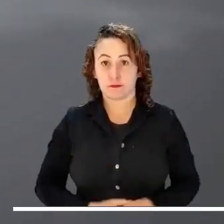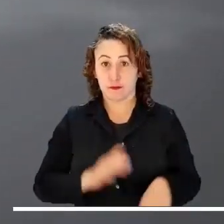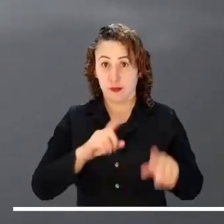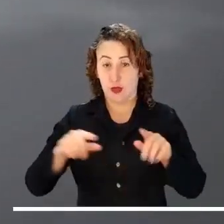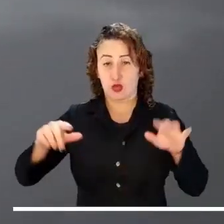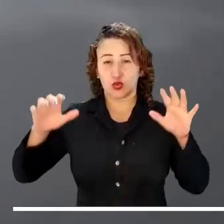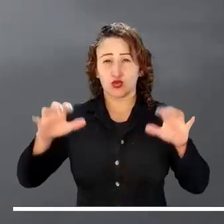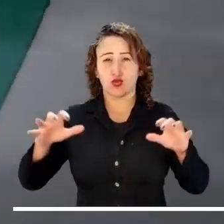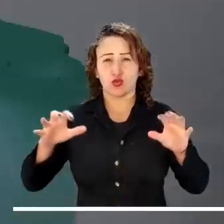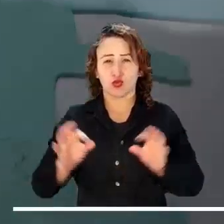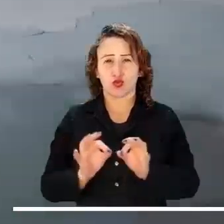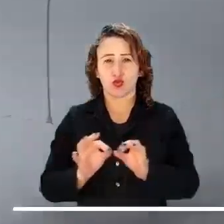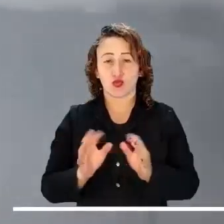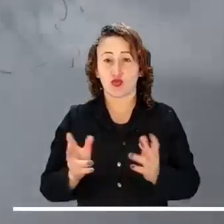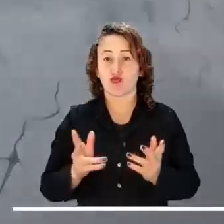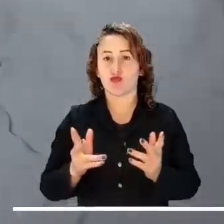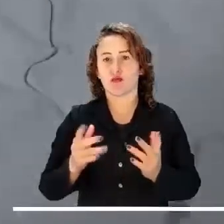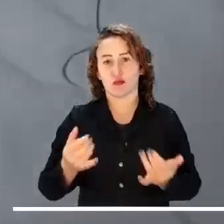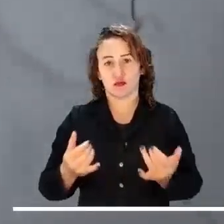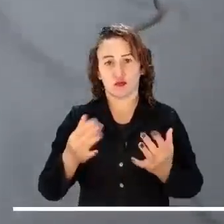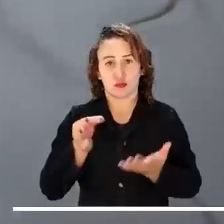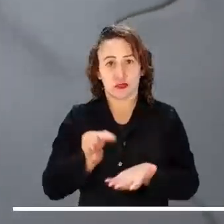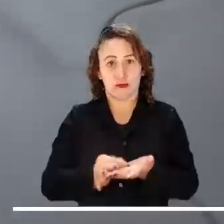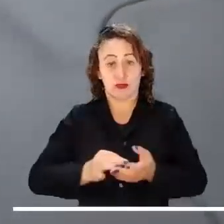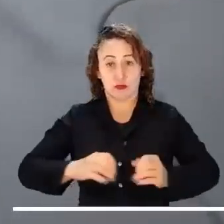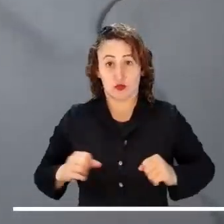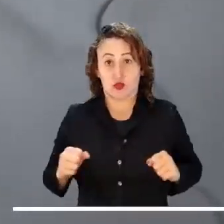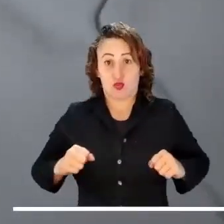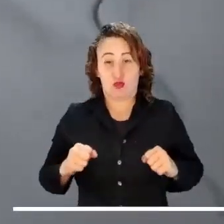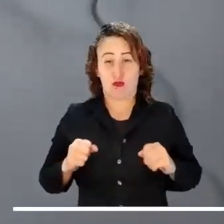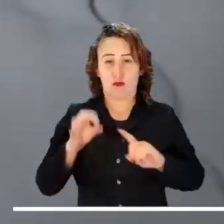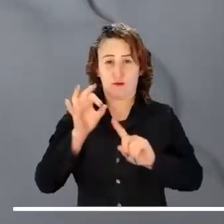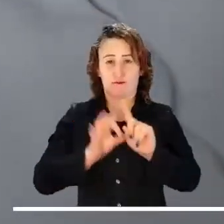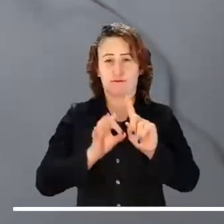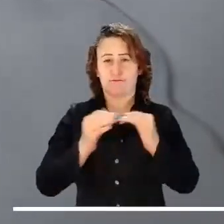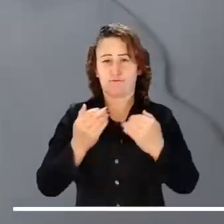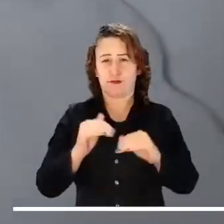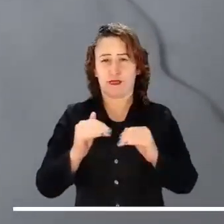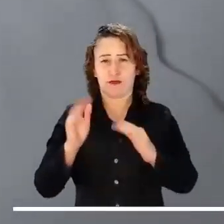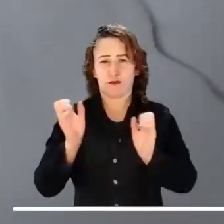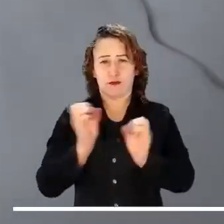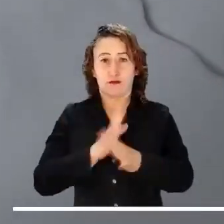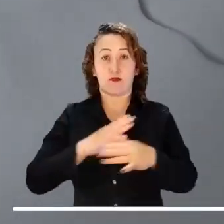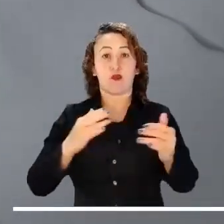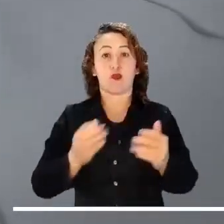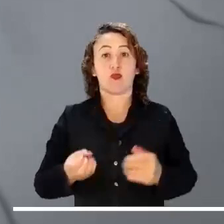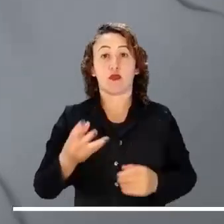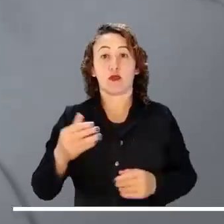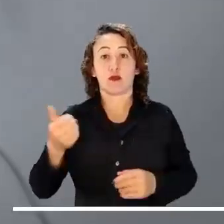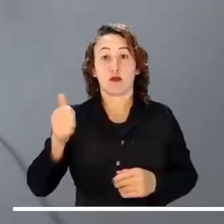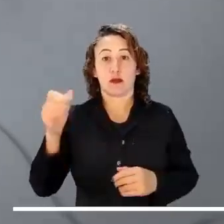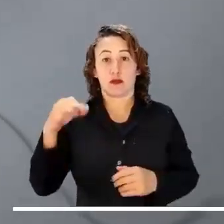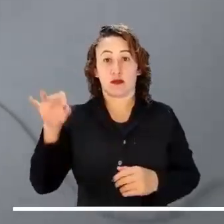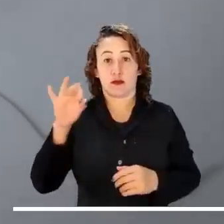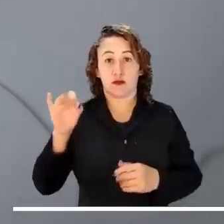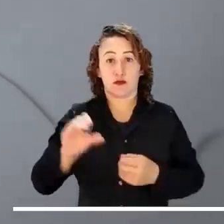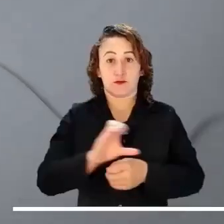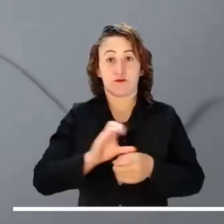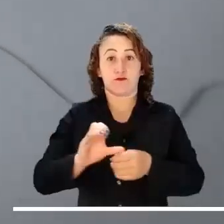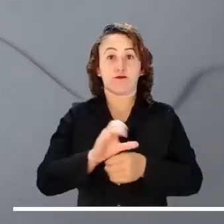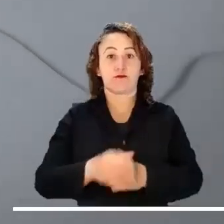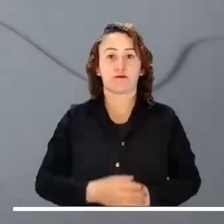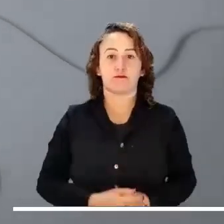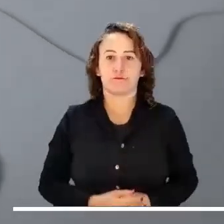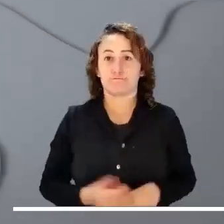ocasionales durante la noche. Algunas lloviznas visitarán la capital del país durante las horas de la noche. La temperatura mínima para la